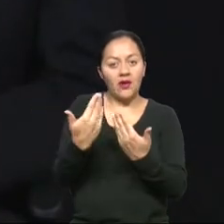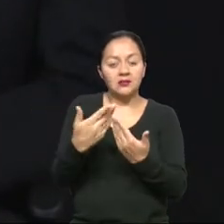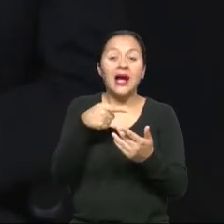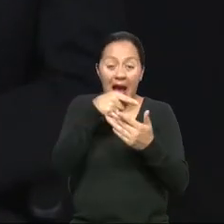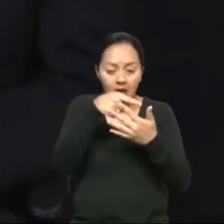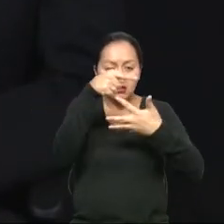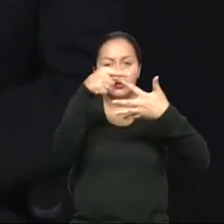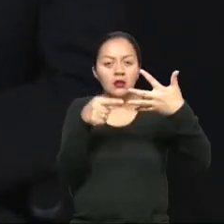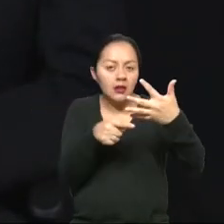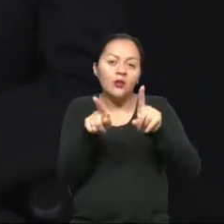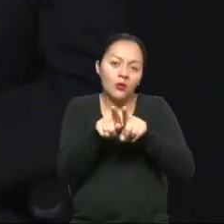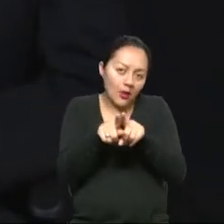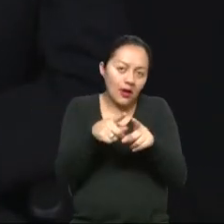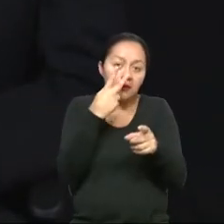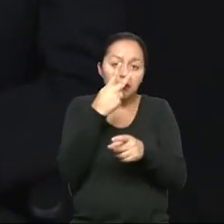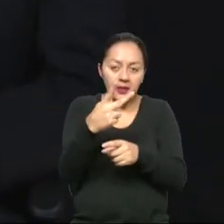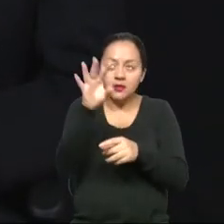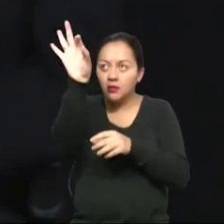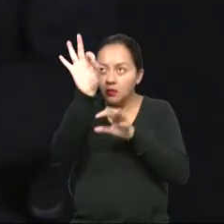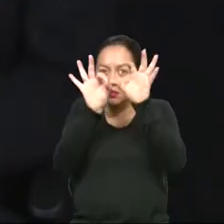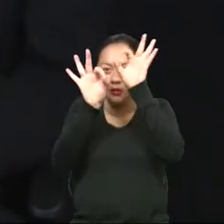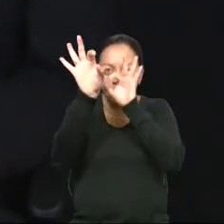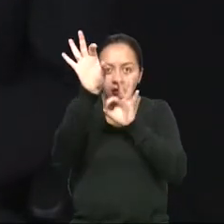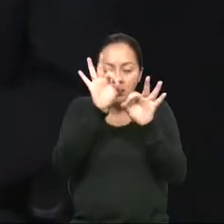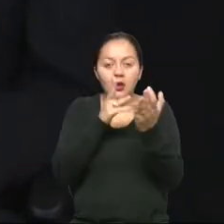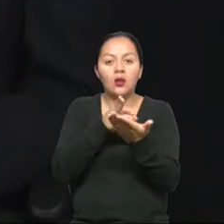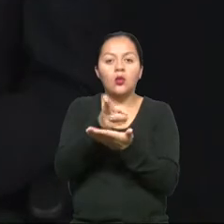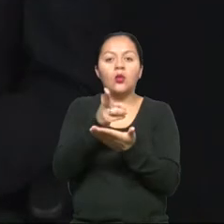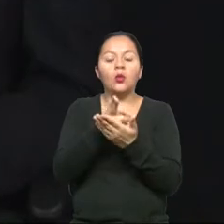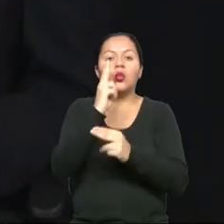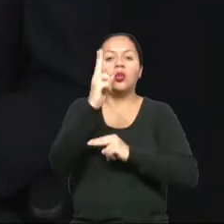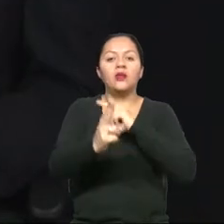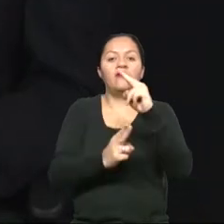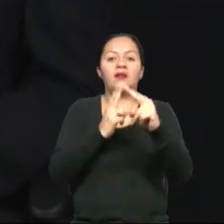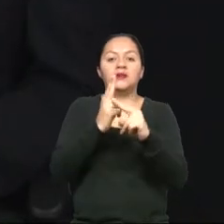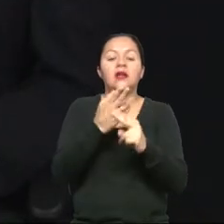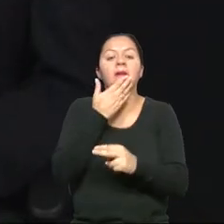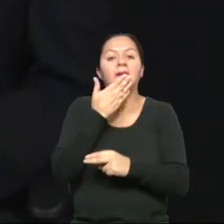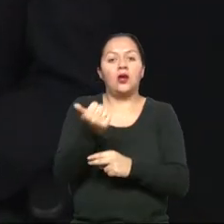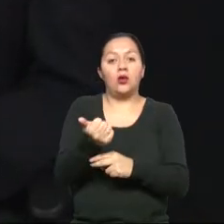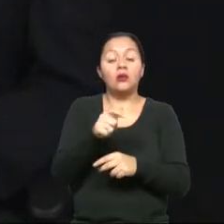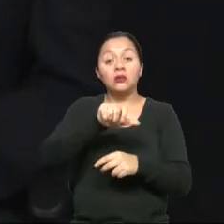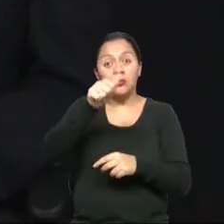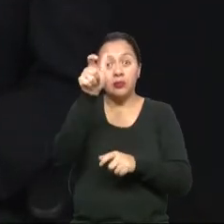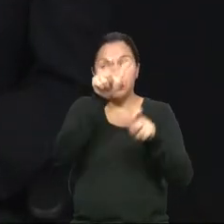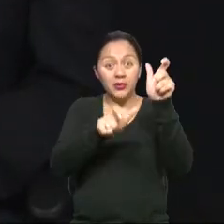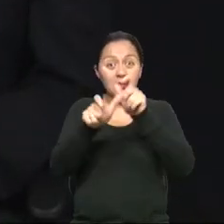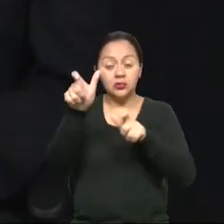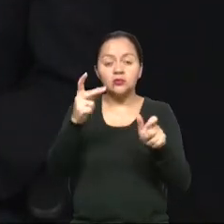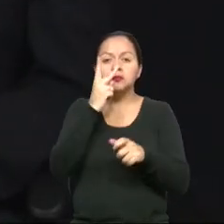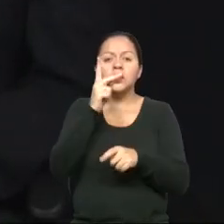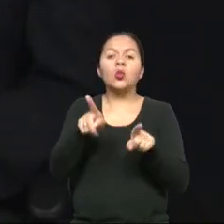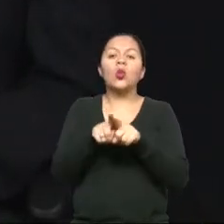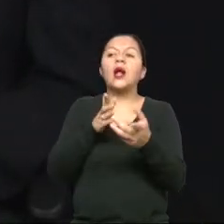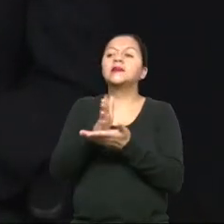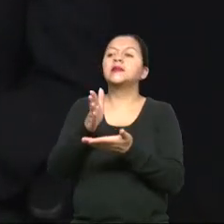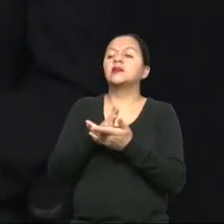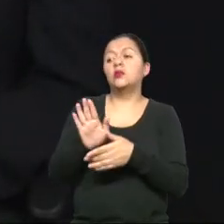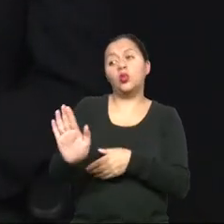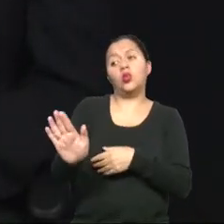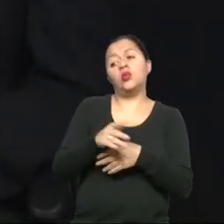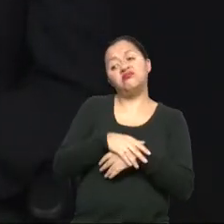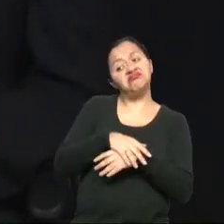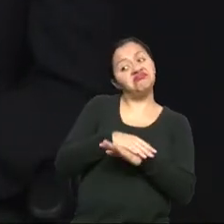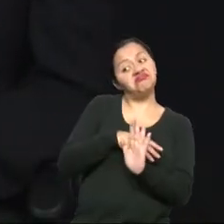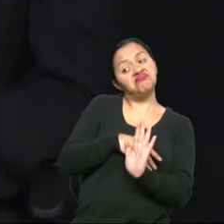cosas de accesibilidad universal que tenemos que ver. Porque la accesibilidad es un tema que muchas personas a veces lo ven desde lejos, pero todos